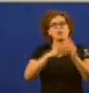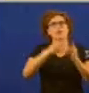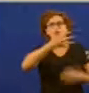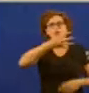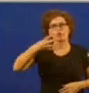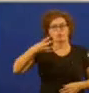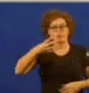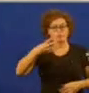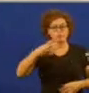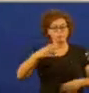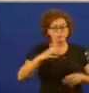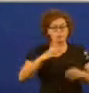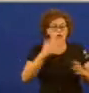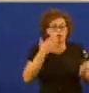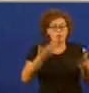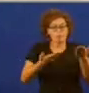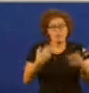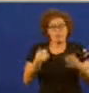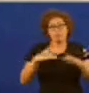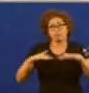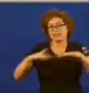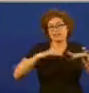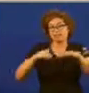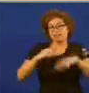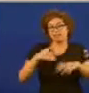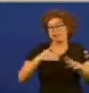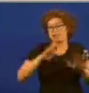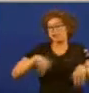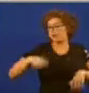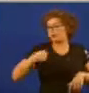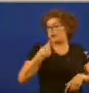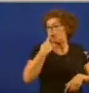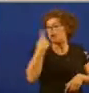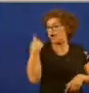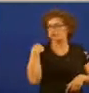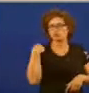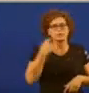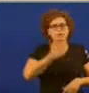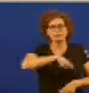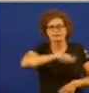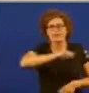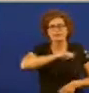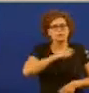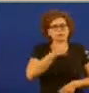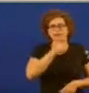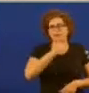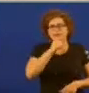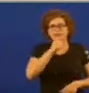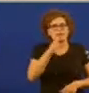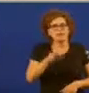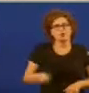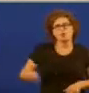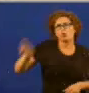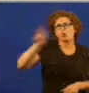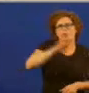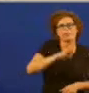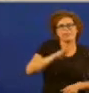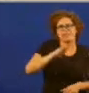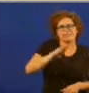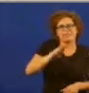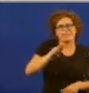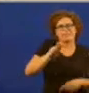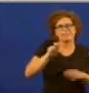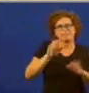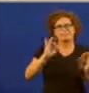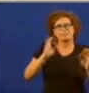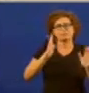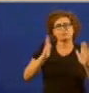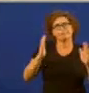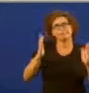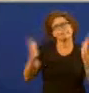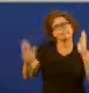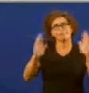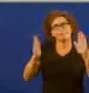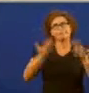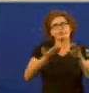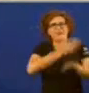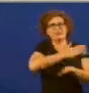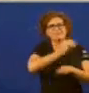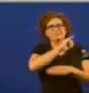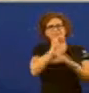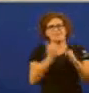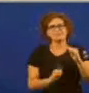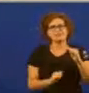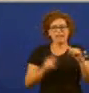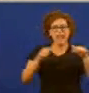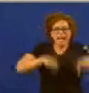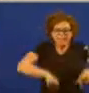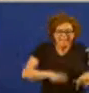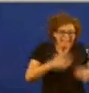ritmo do último ano España tardará un en recuperar o nivel de emprego previo á crise nos tardaremos entre 7 e